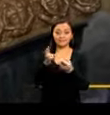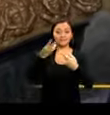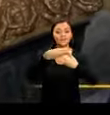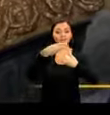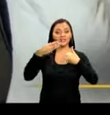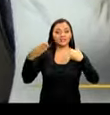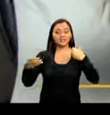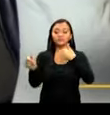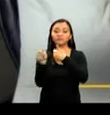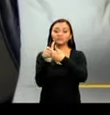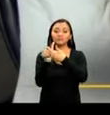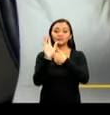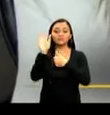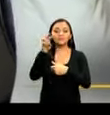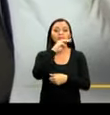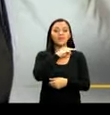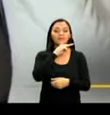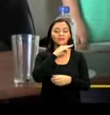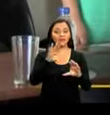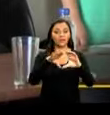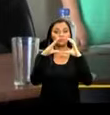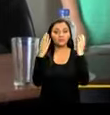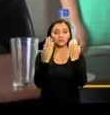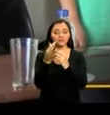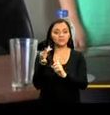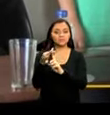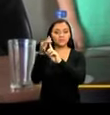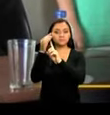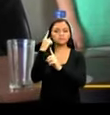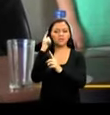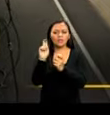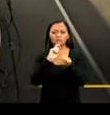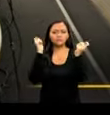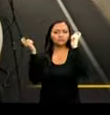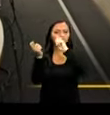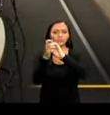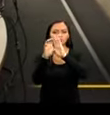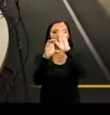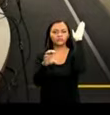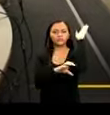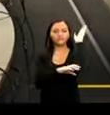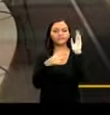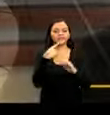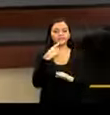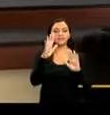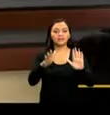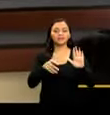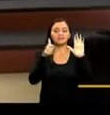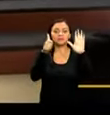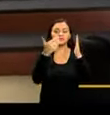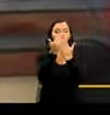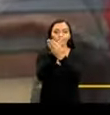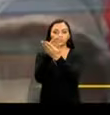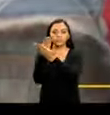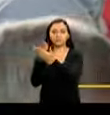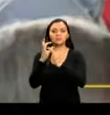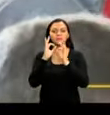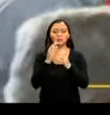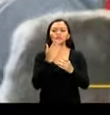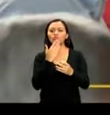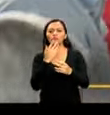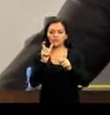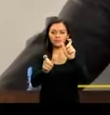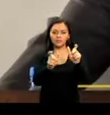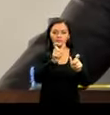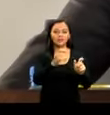cuna de la actual Constitución, la Comisión Especial de la Asamblea que lleva a cabo el tratamiento del tema, dio a conocer las 16 propuestas de